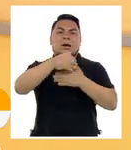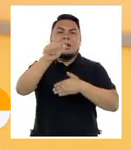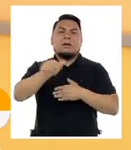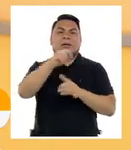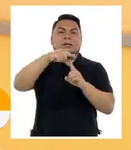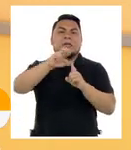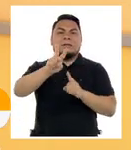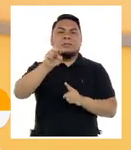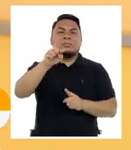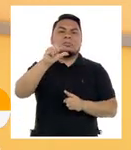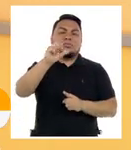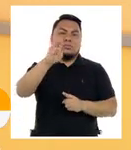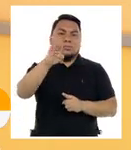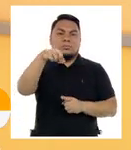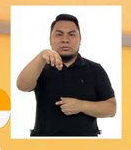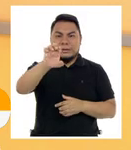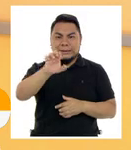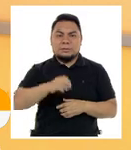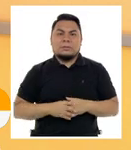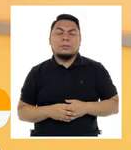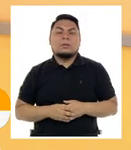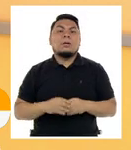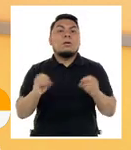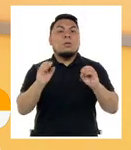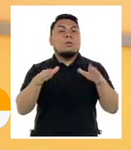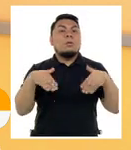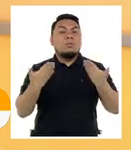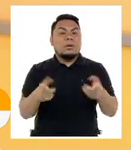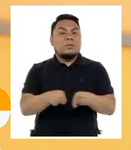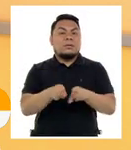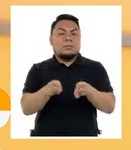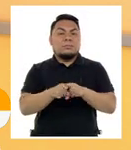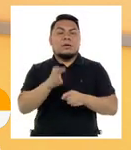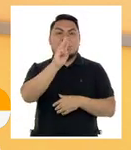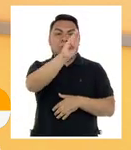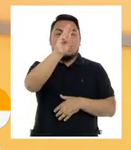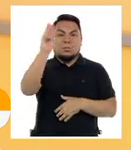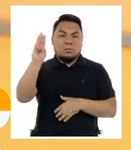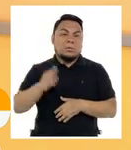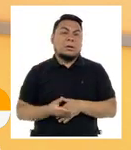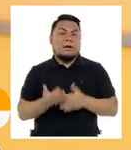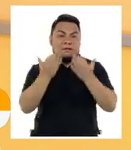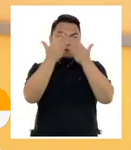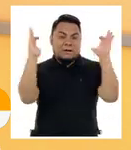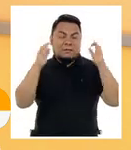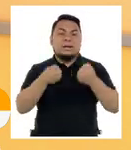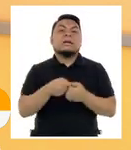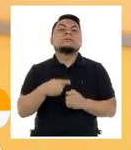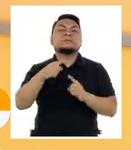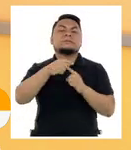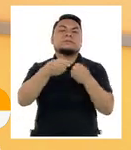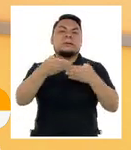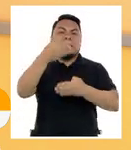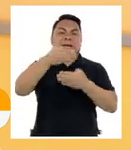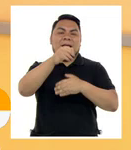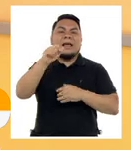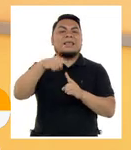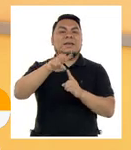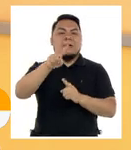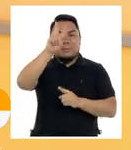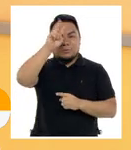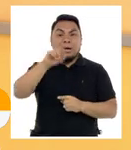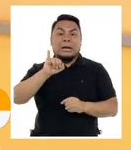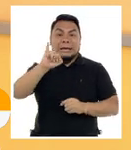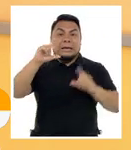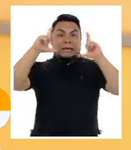sinbarreras arroba tvperu.gov.pe pueden visitar nuestra página de Facebook sinbarreras tvperu